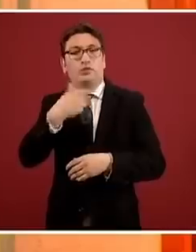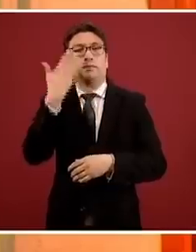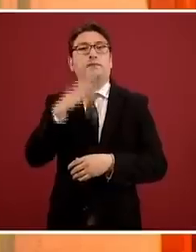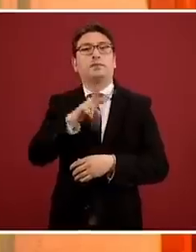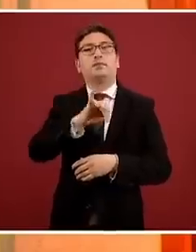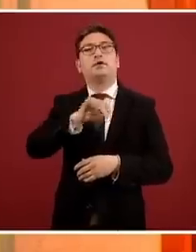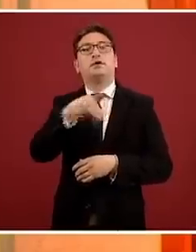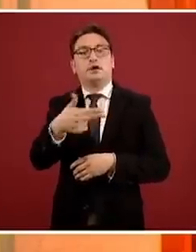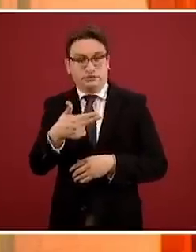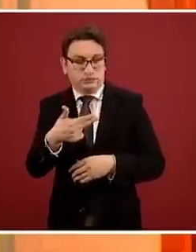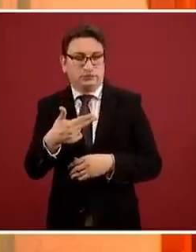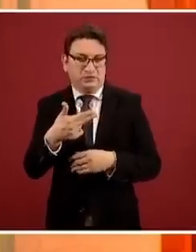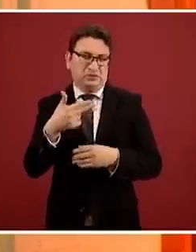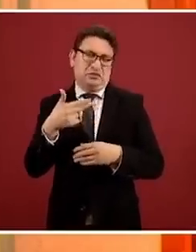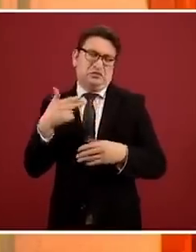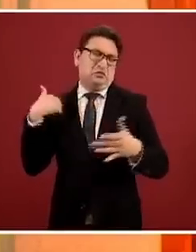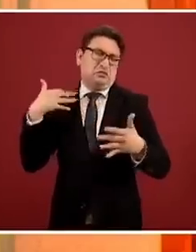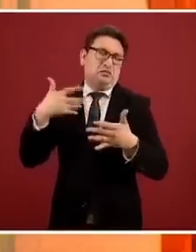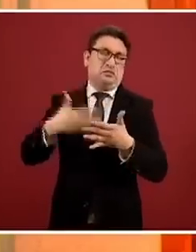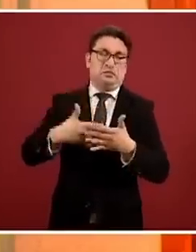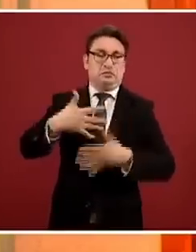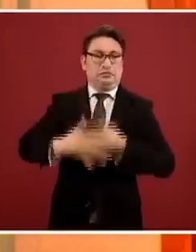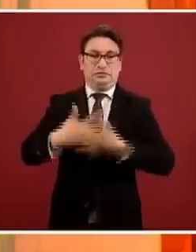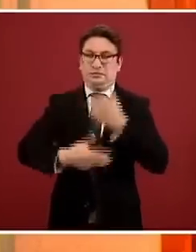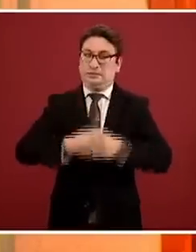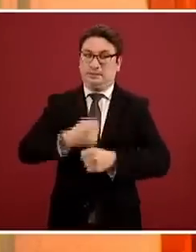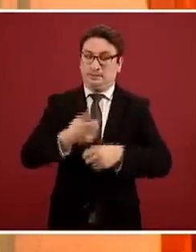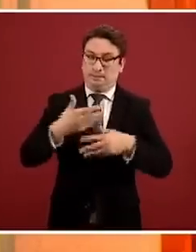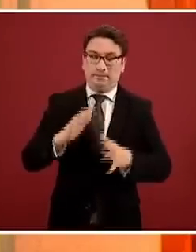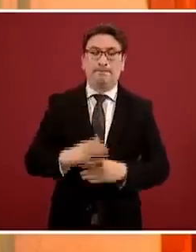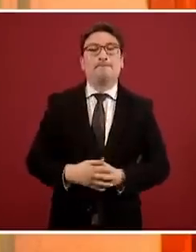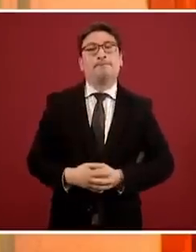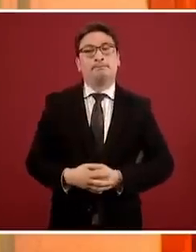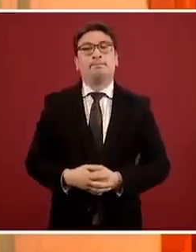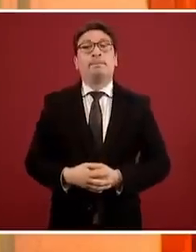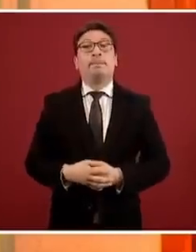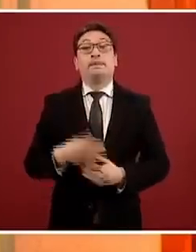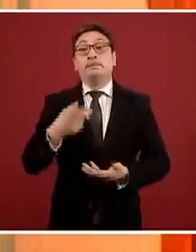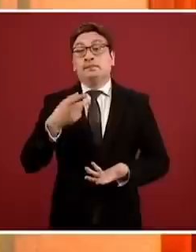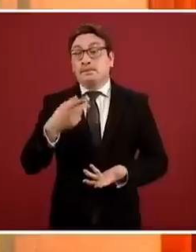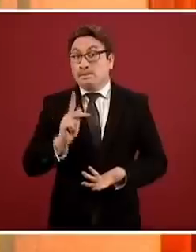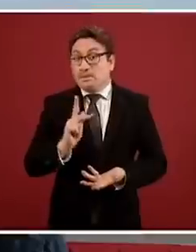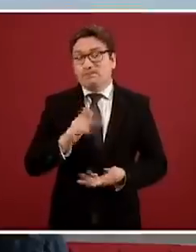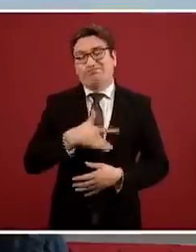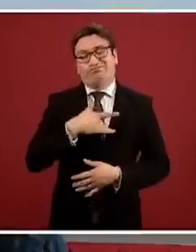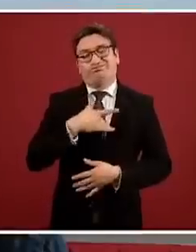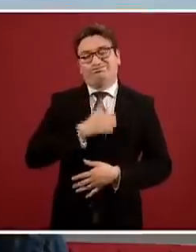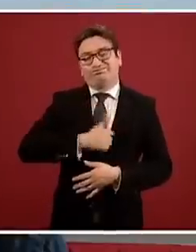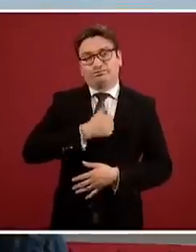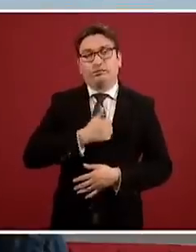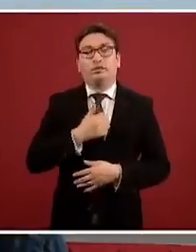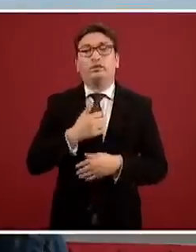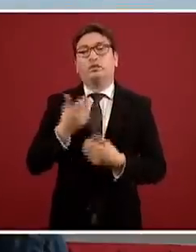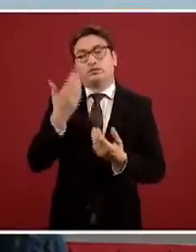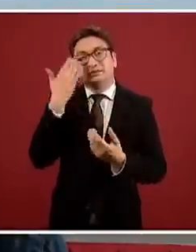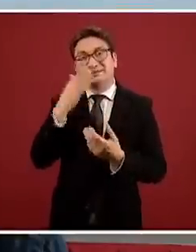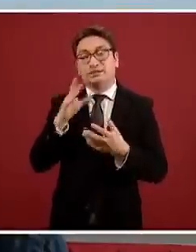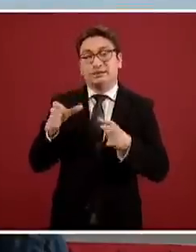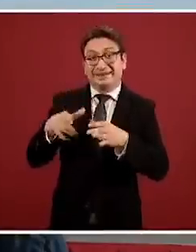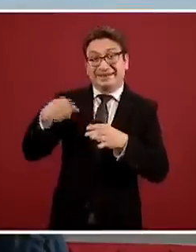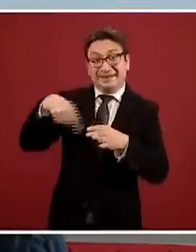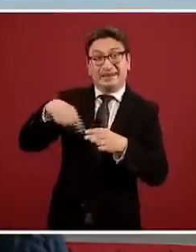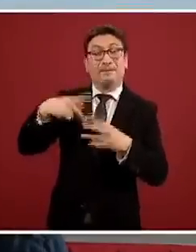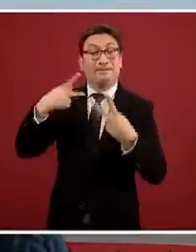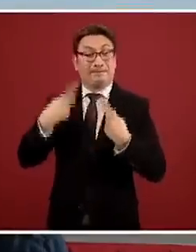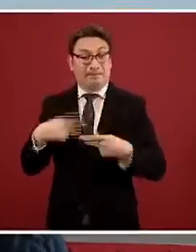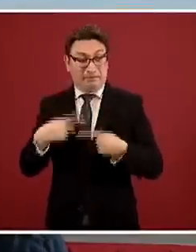VIH. Esto desde hace más de 15 años, afortunadamente. Pero, desafortunadamente, una proporción importante de